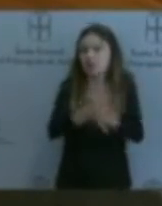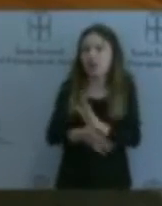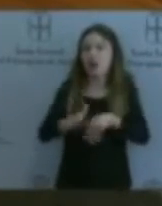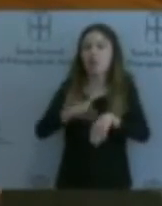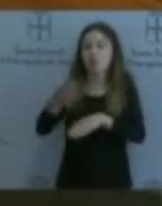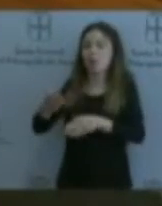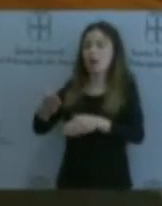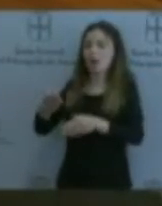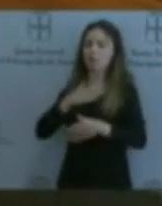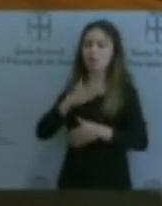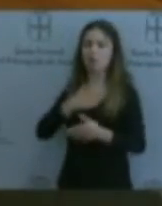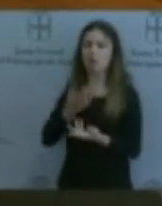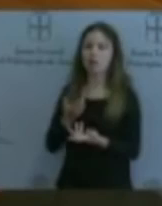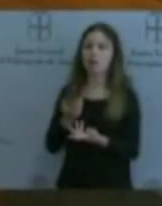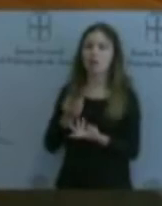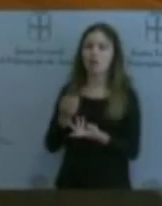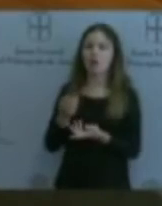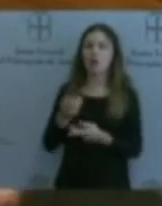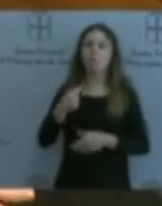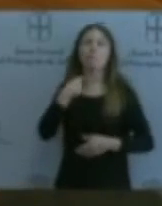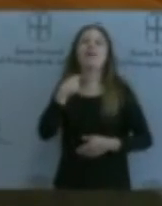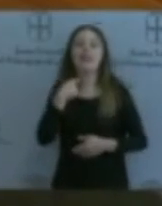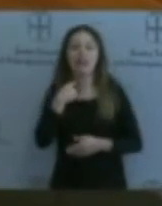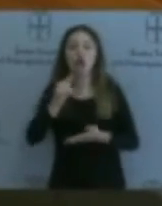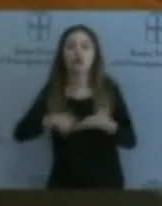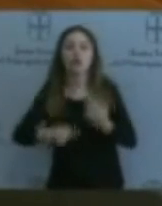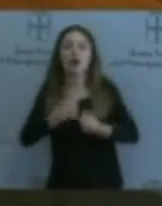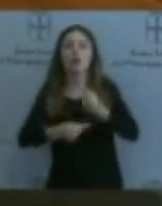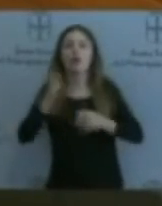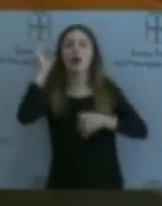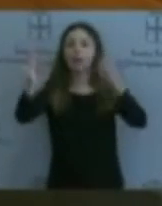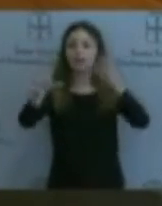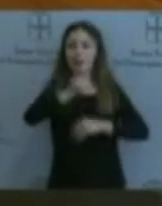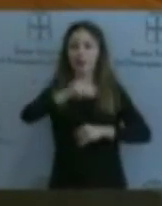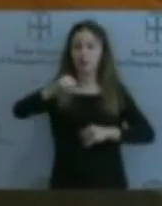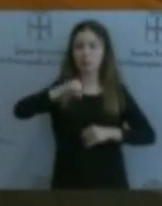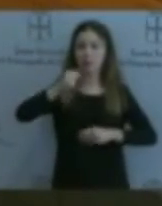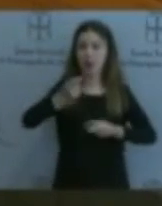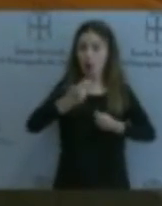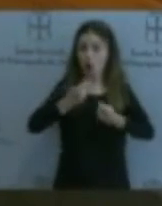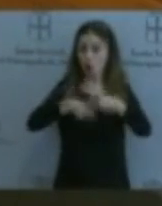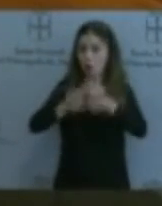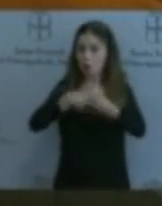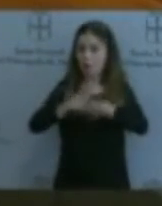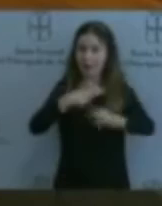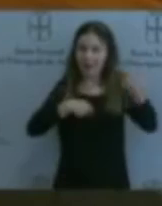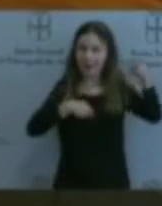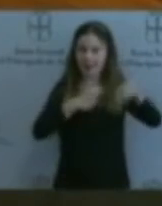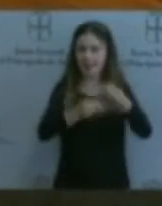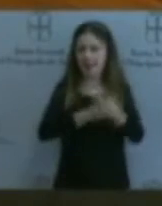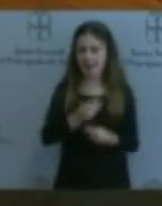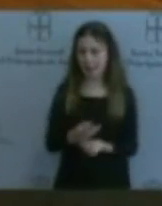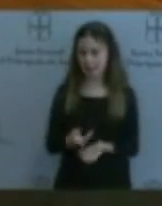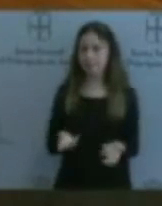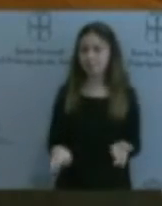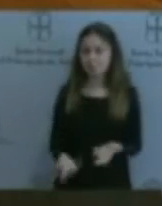pierdan, según qué contratos, en la actividad privada y comercial que está desarrollando la propia compañía. Yo le voy a decir lo que sí que hemos hecho, tanto